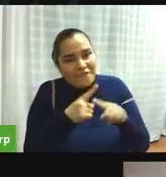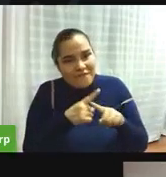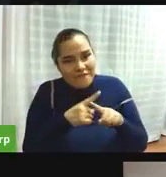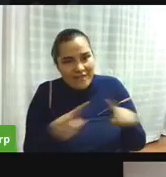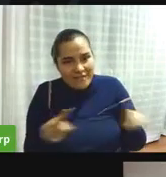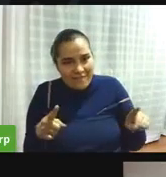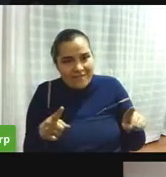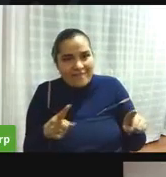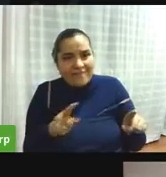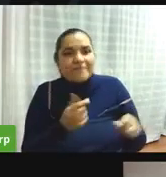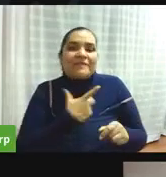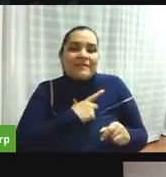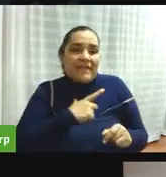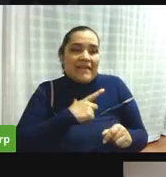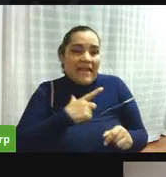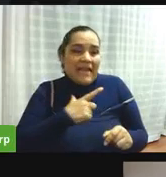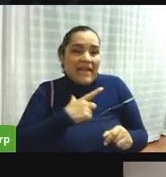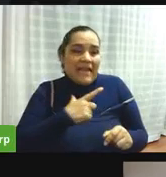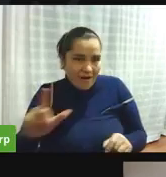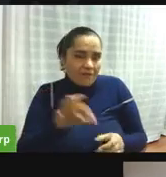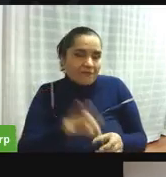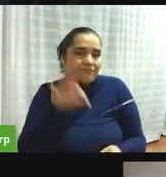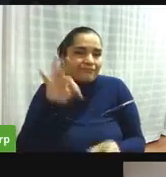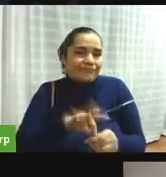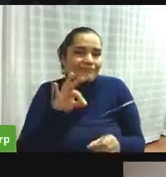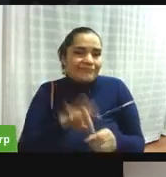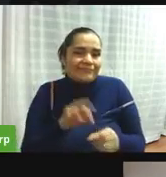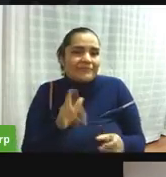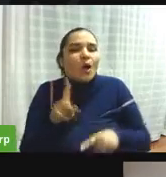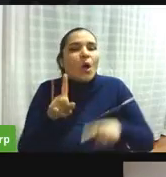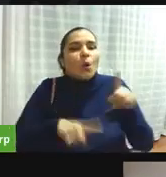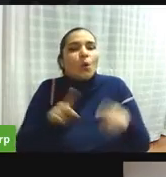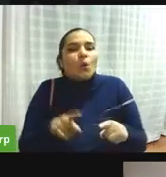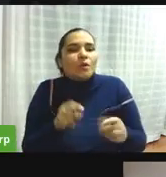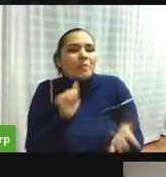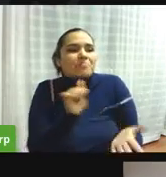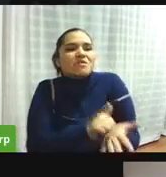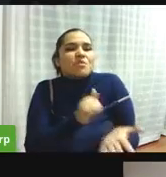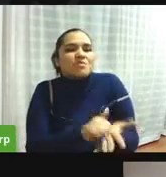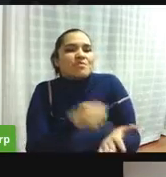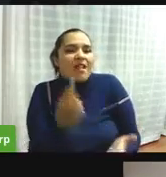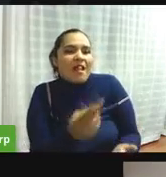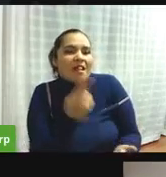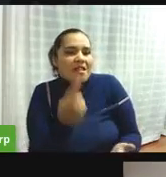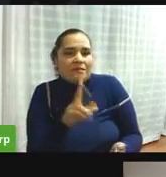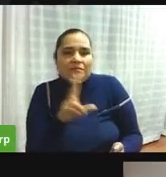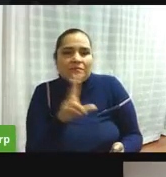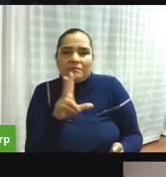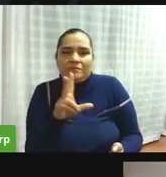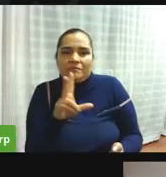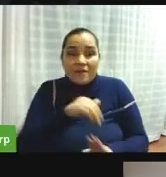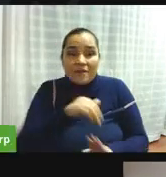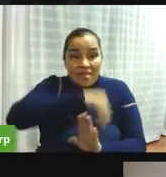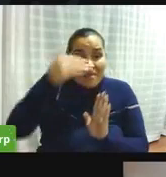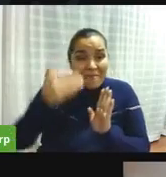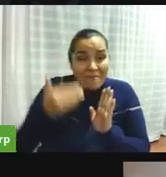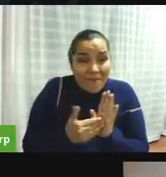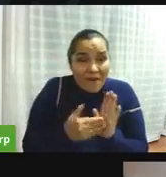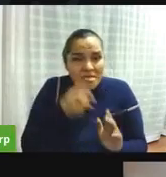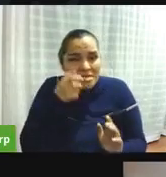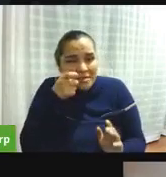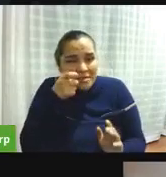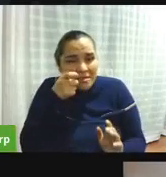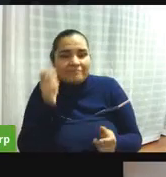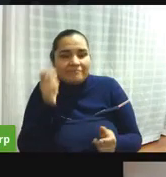libremente es un derecho de todos y como lo decía alejandra y camilo esto no depende de que esté el de paz ni la personería ni un poco de gente encima esto